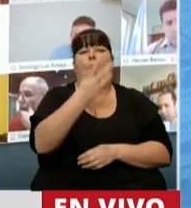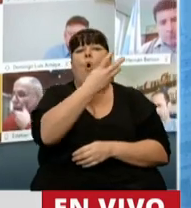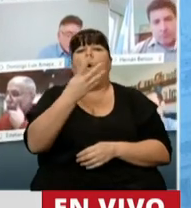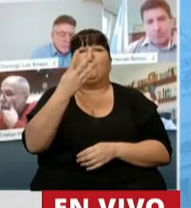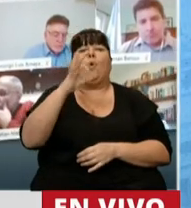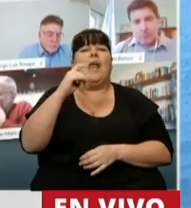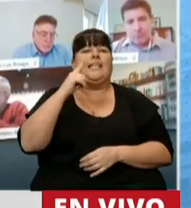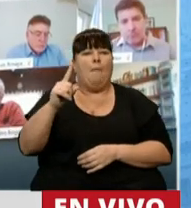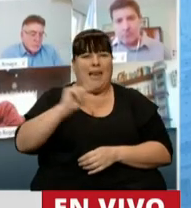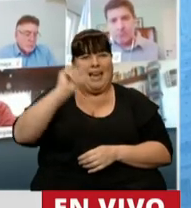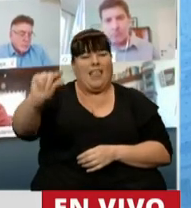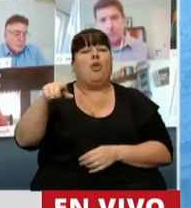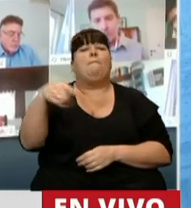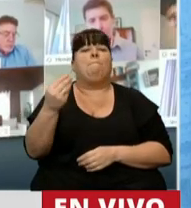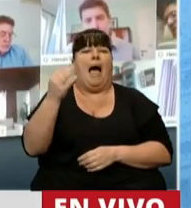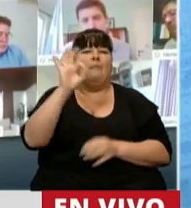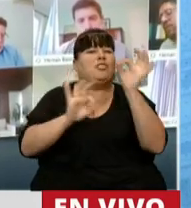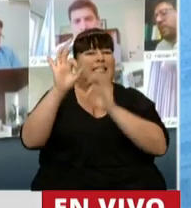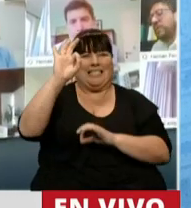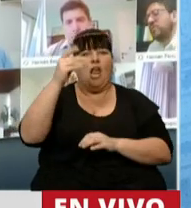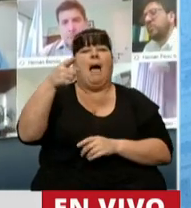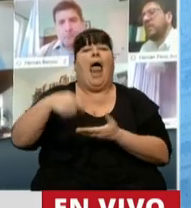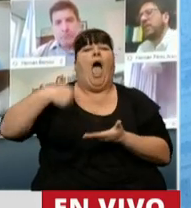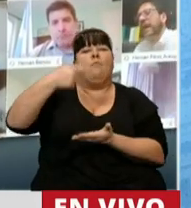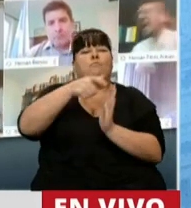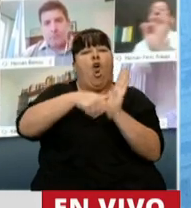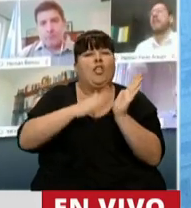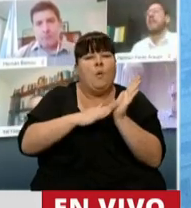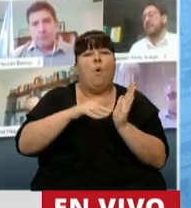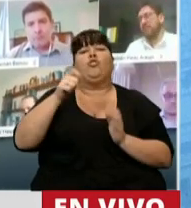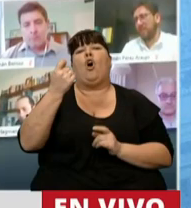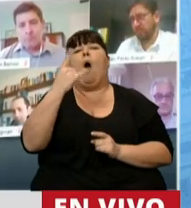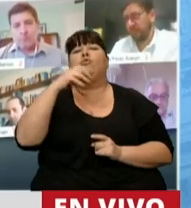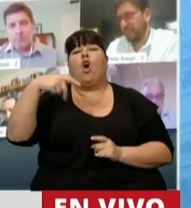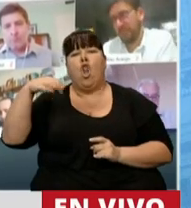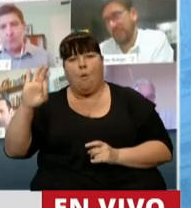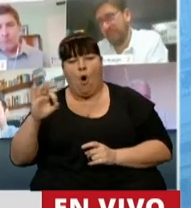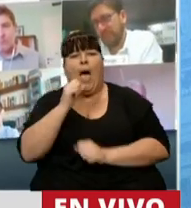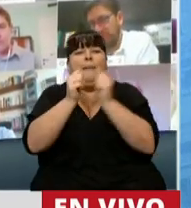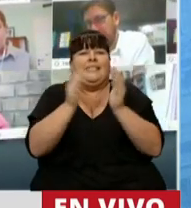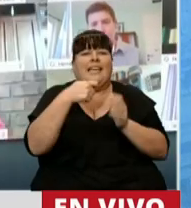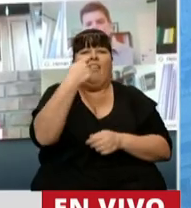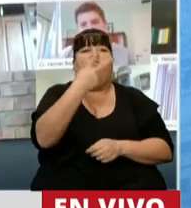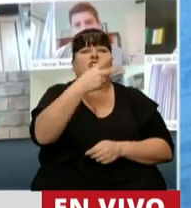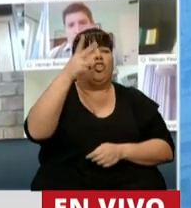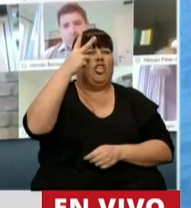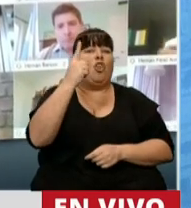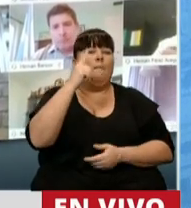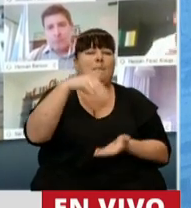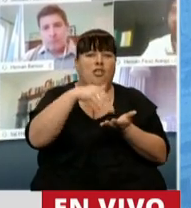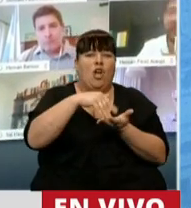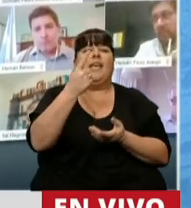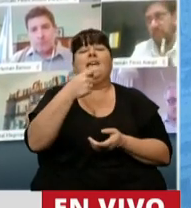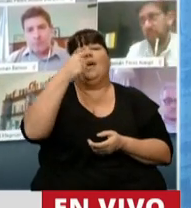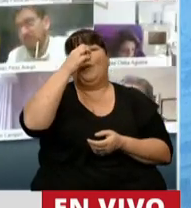440.000 créditos otorgados a tasa cero a monotributistas y autónomos, PYMES recibieron 282.000 millones